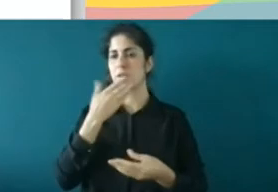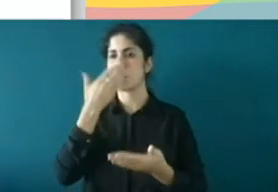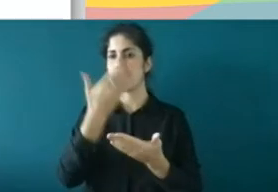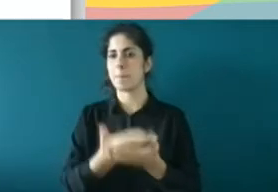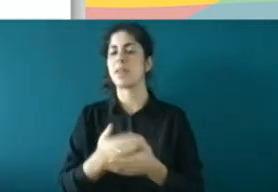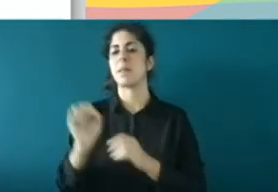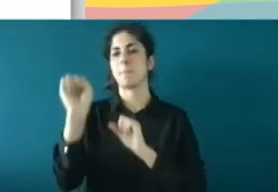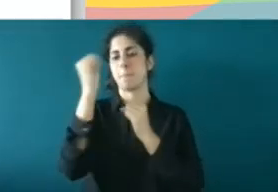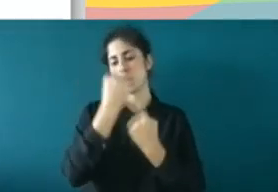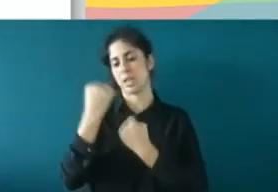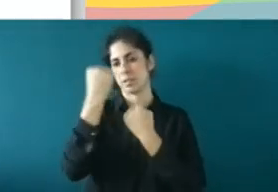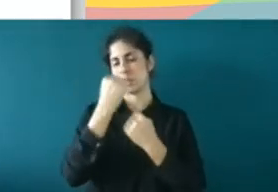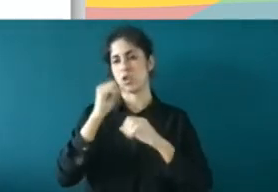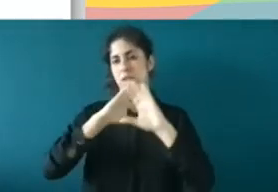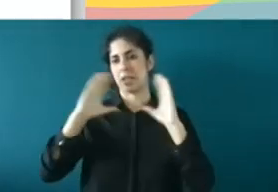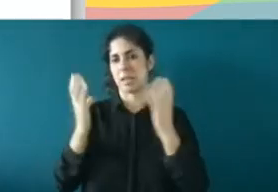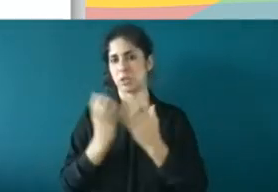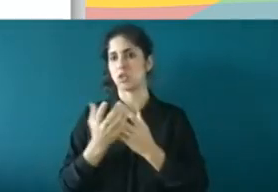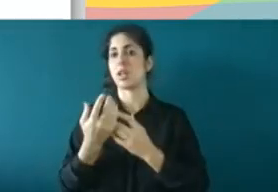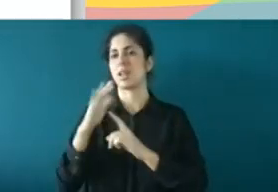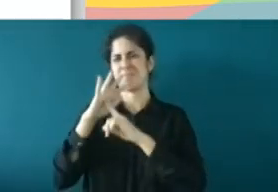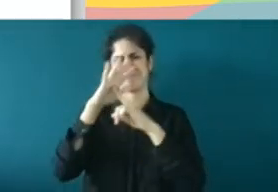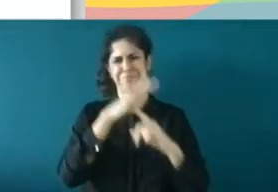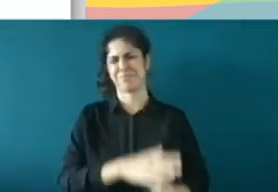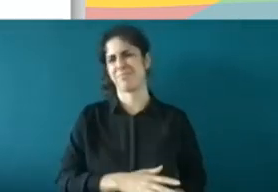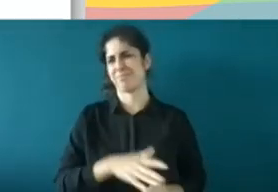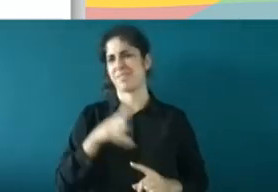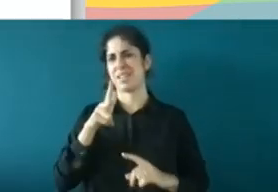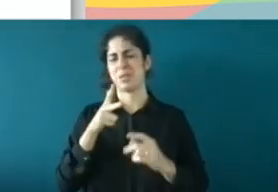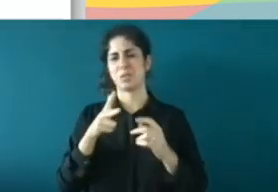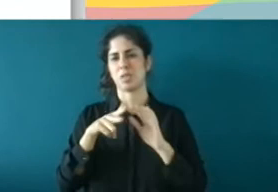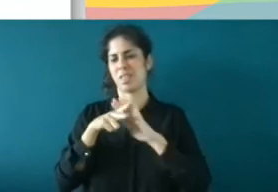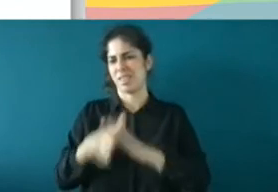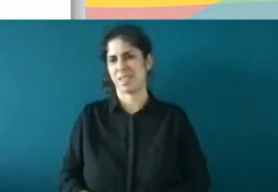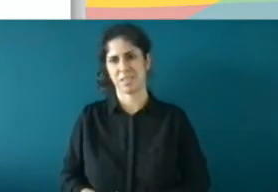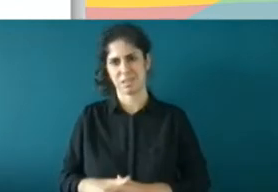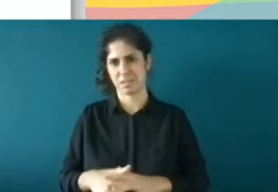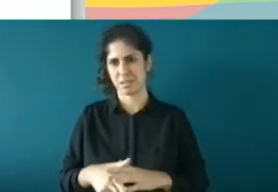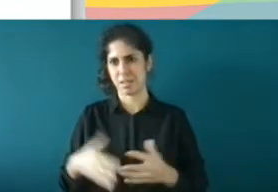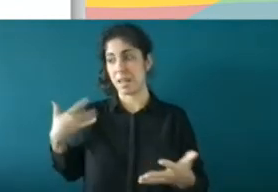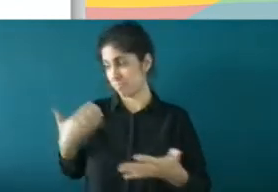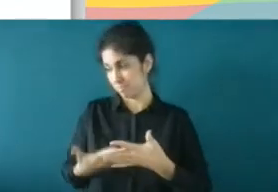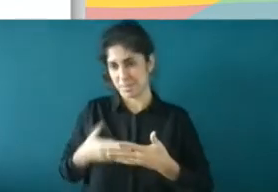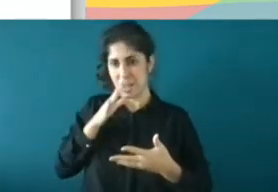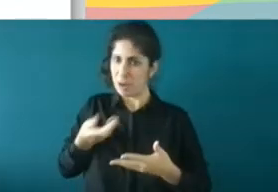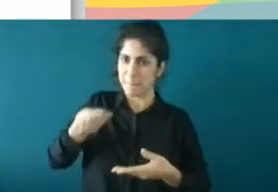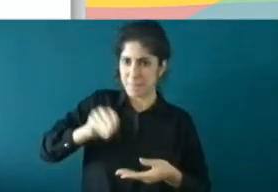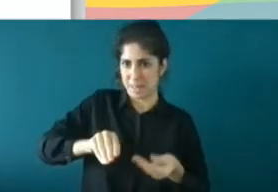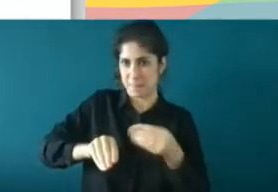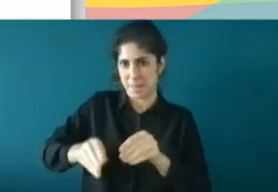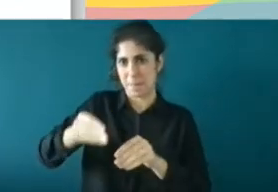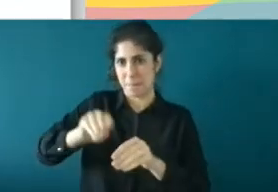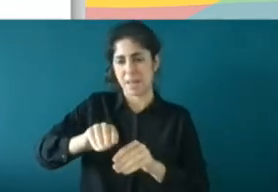y, bueno, hemos vivido algunas vulneraciones que no llegan, o sea, es decir, vulneraciones aparte de las anteriores, digo, vulneraciones también a nivel de